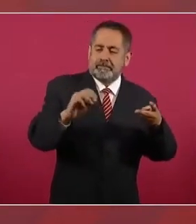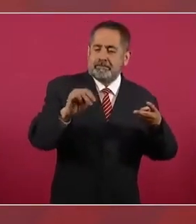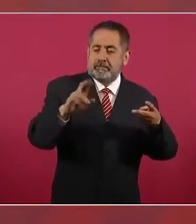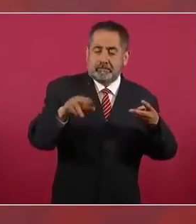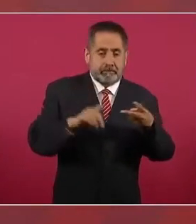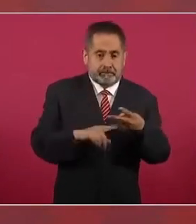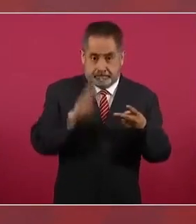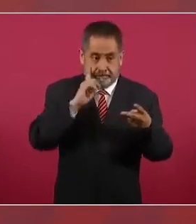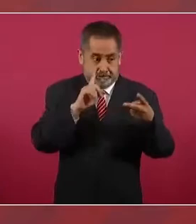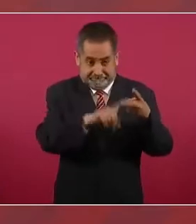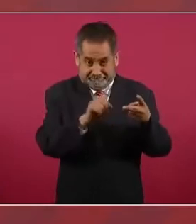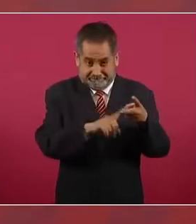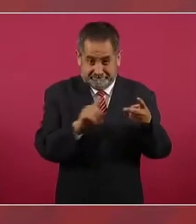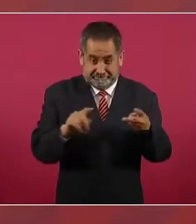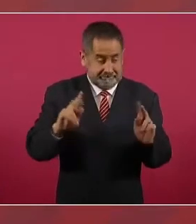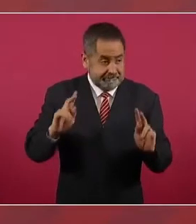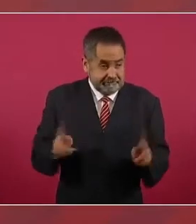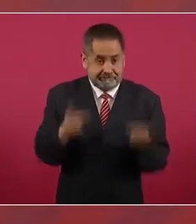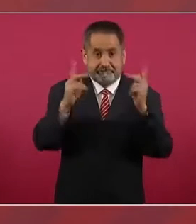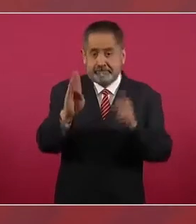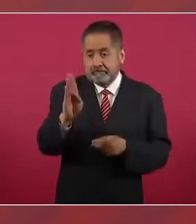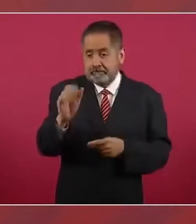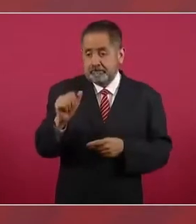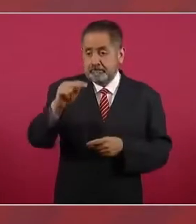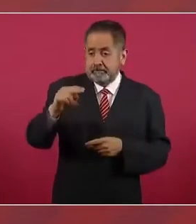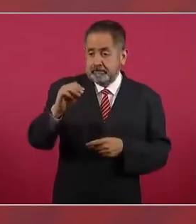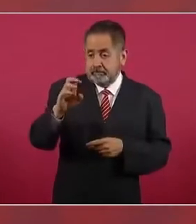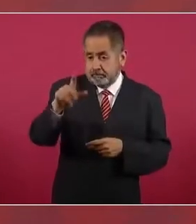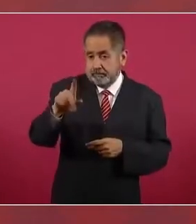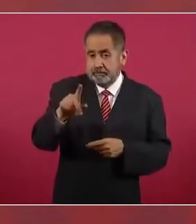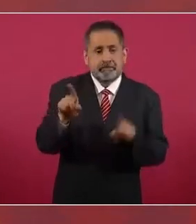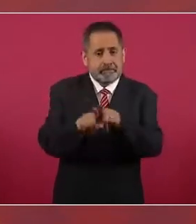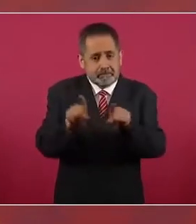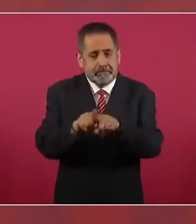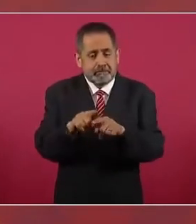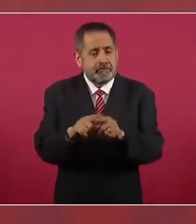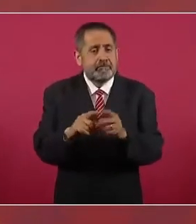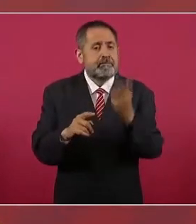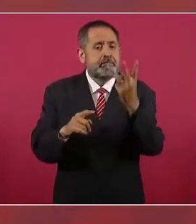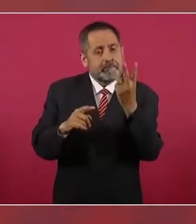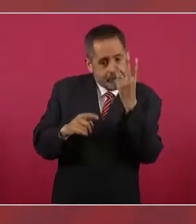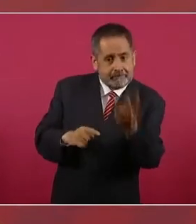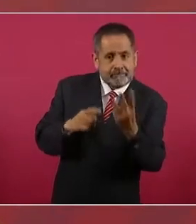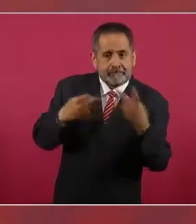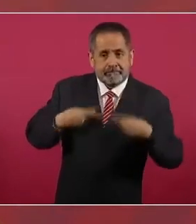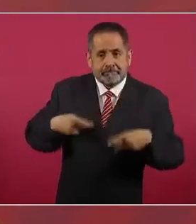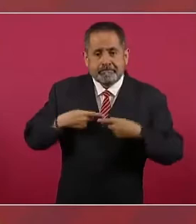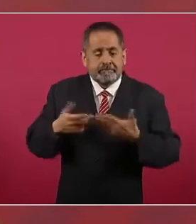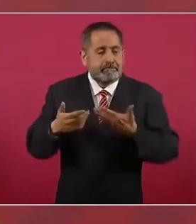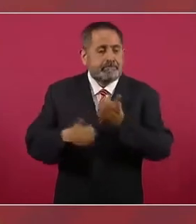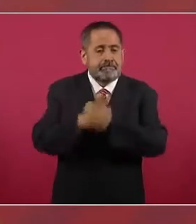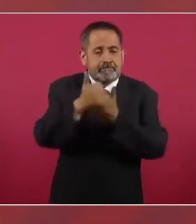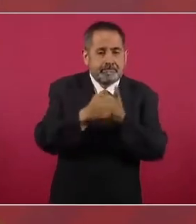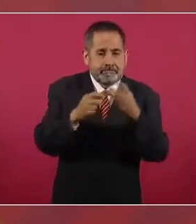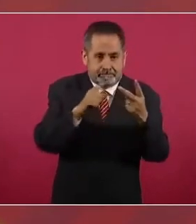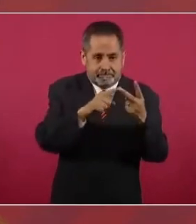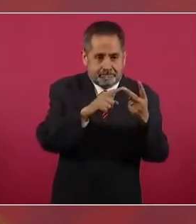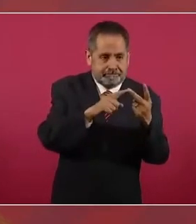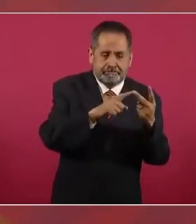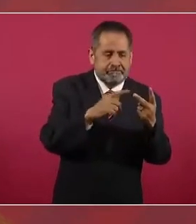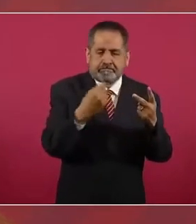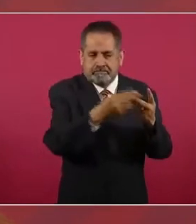Bancomer, también participan tres, y el que quede en segundo,